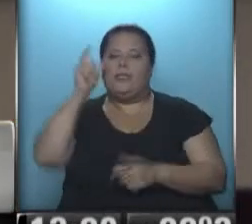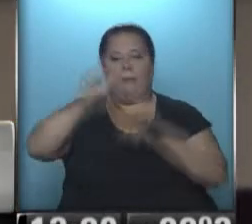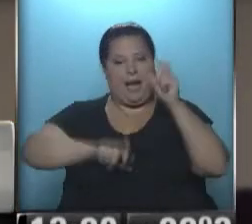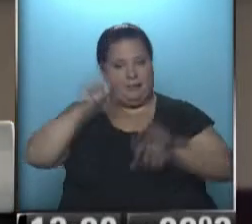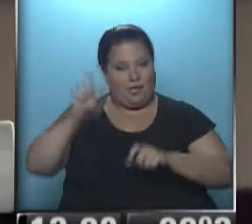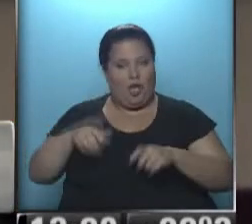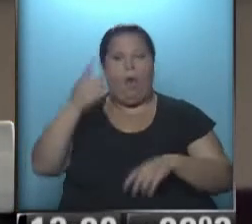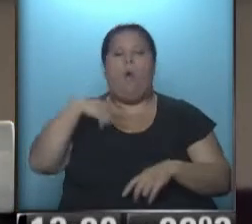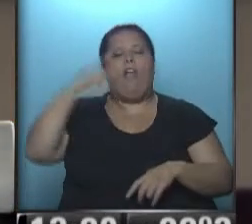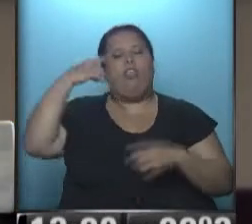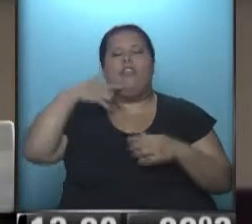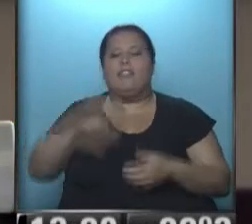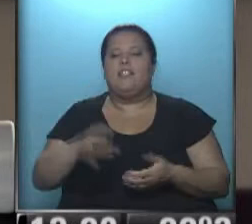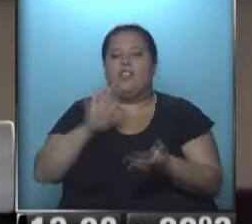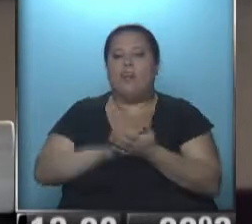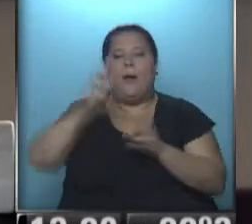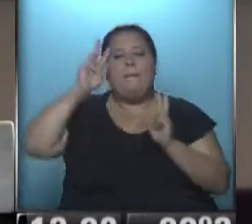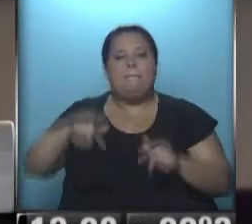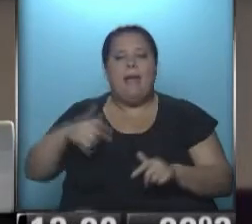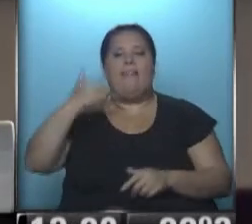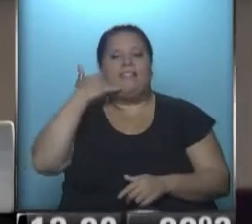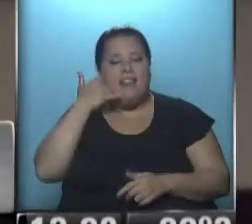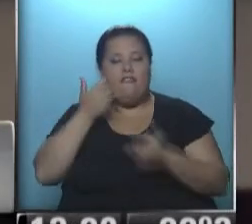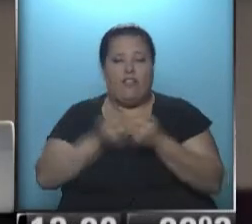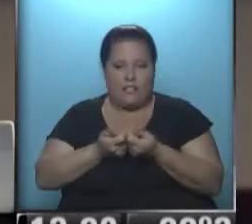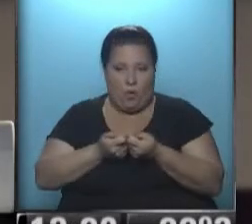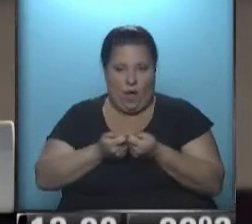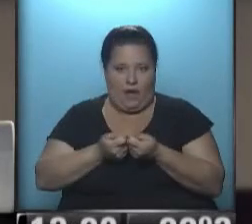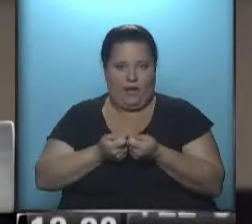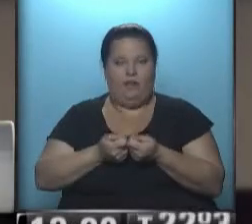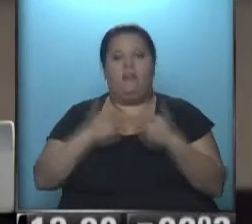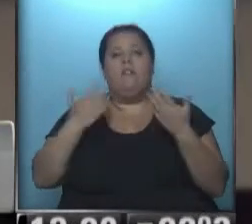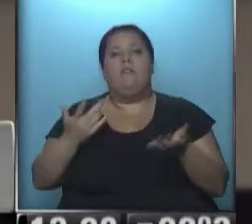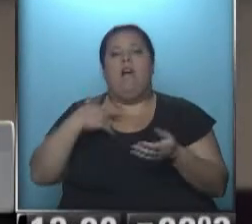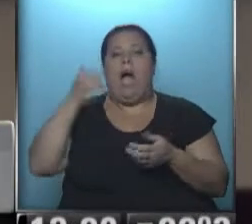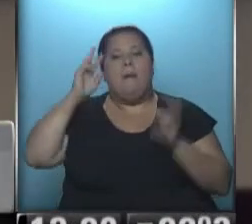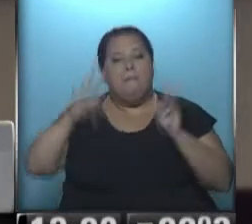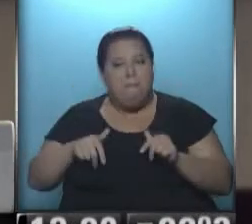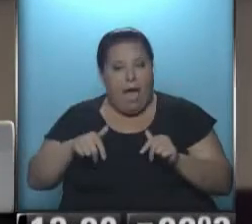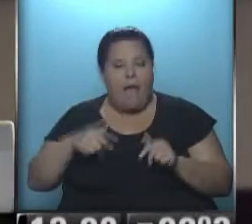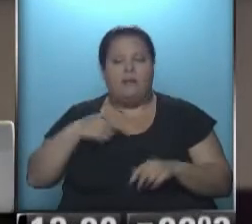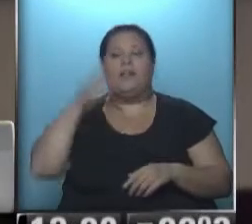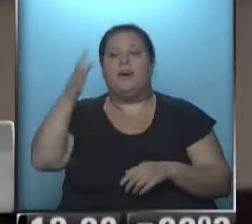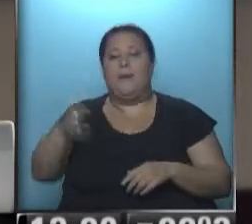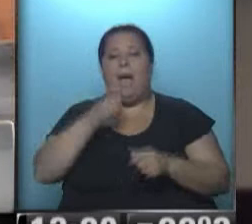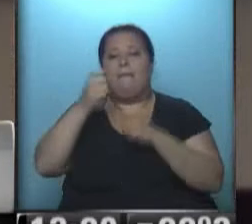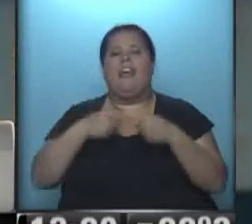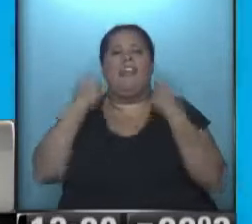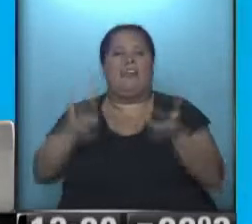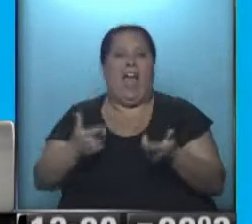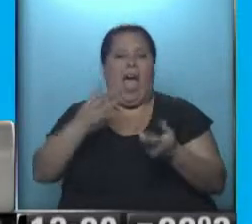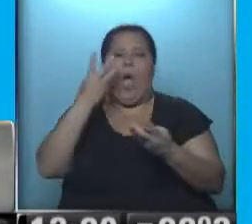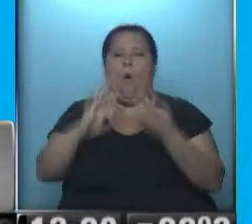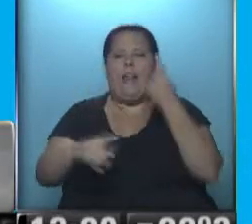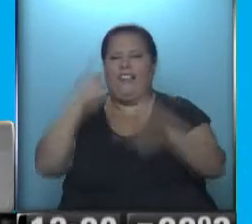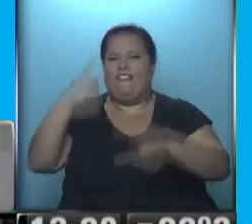consumidor a la hora de tomar decisiones respecto a los planes de telefonía celular, que es que uno cuenta con un plan, en realidad uno va a las compañías, le ofrecen 40